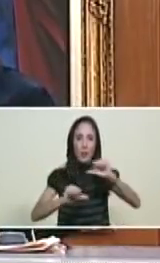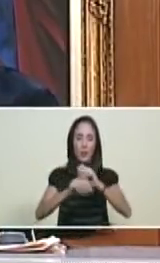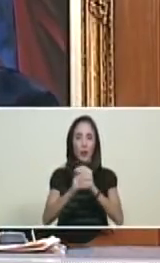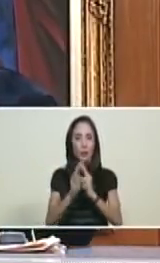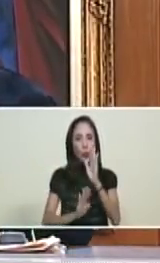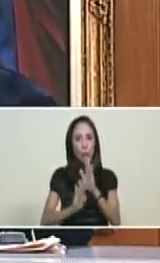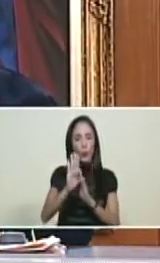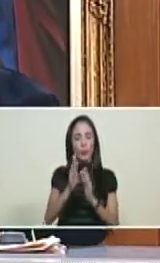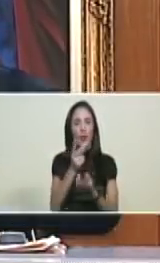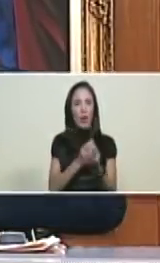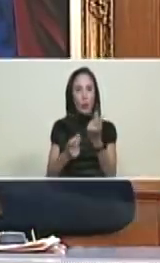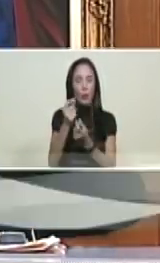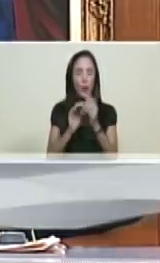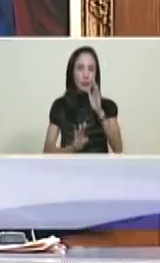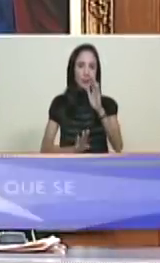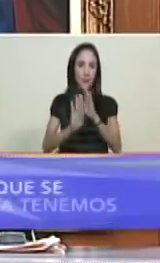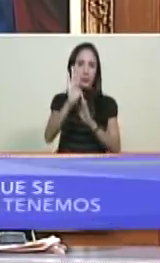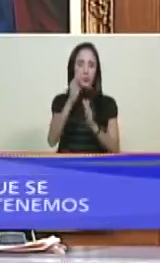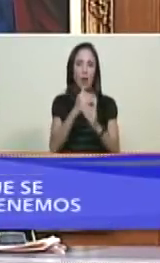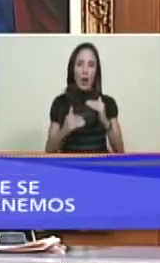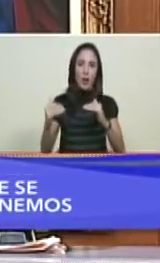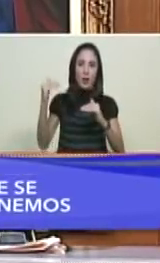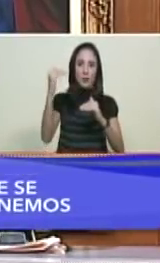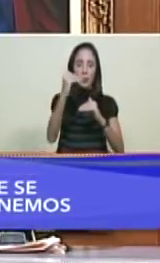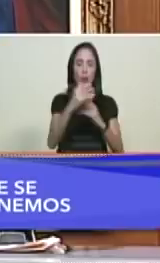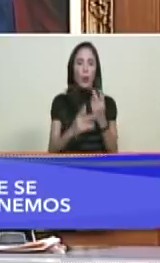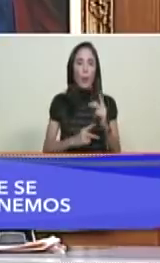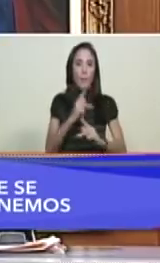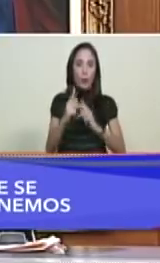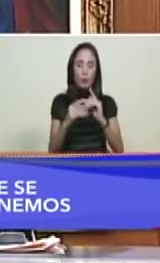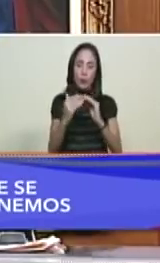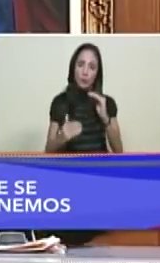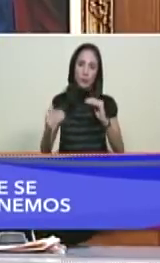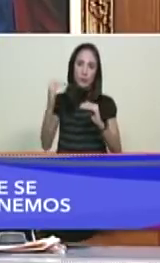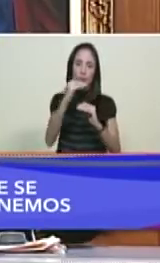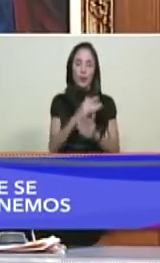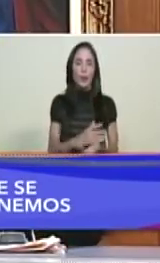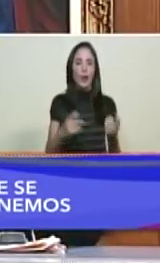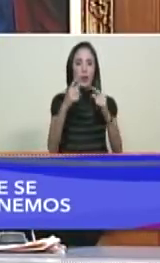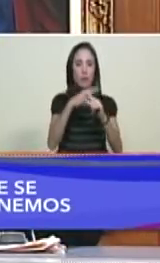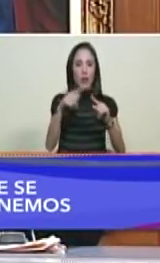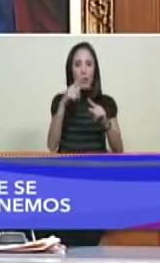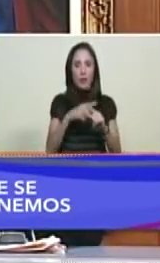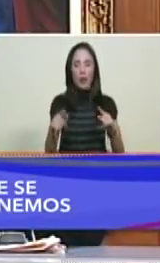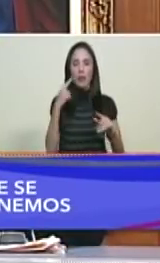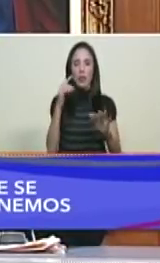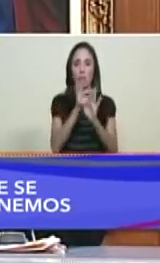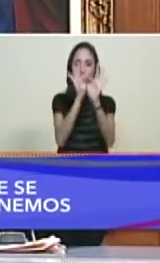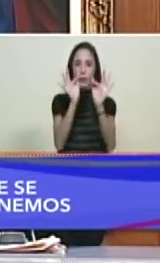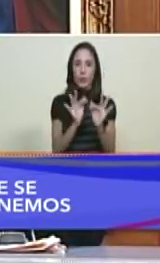económica del país para la expansión de las fuerzas productivas para la diversificación económica